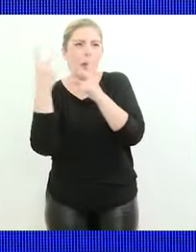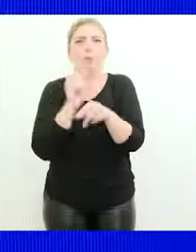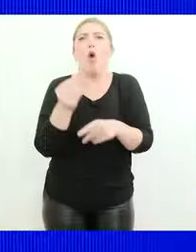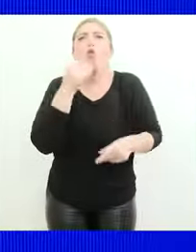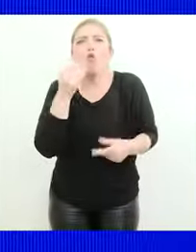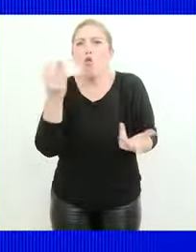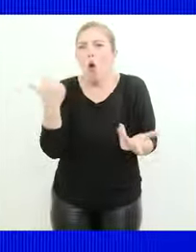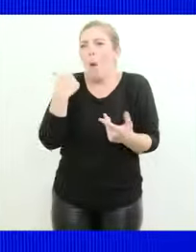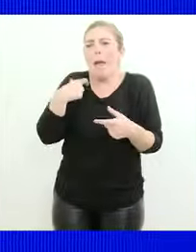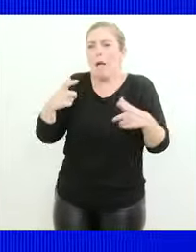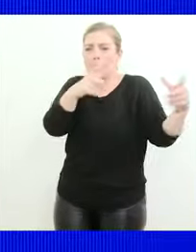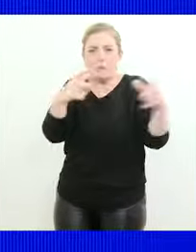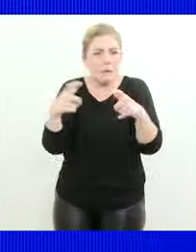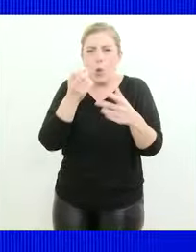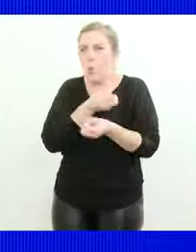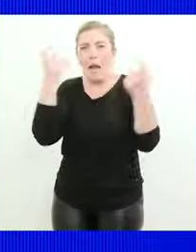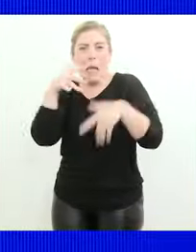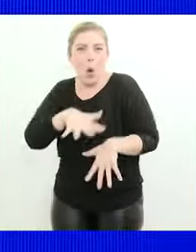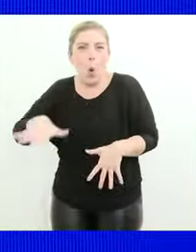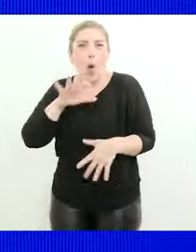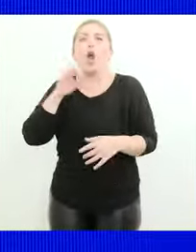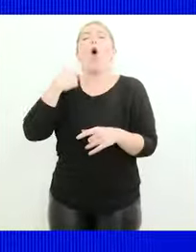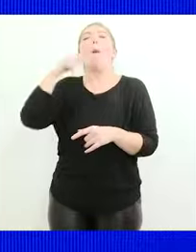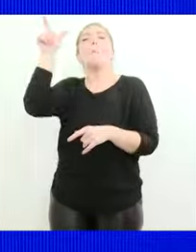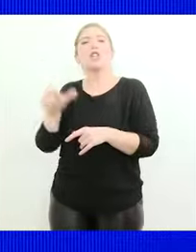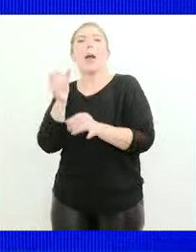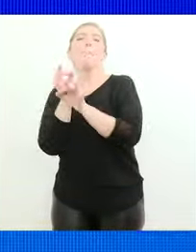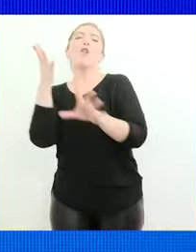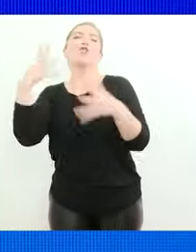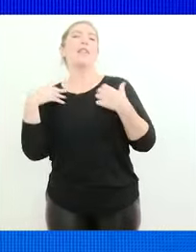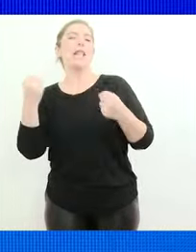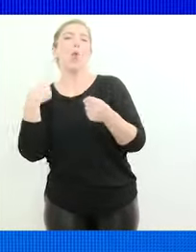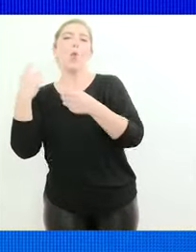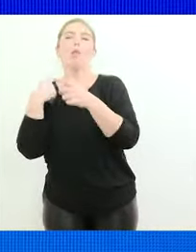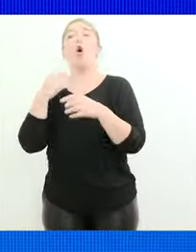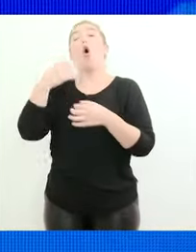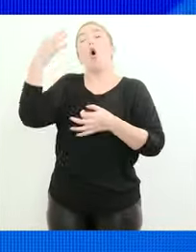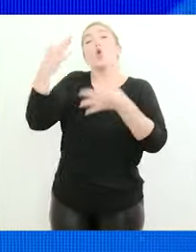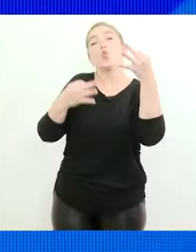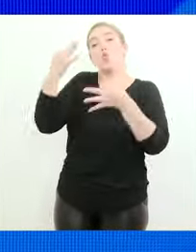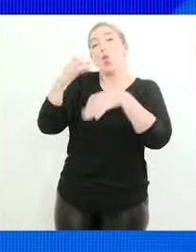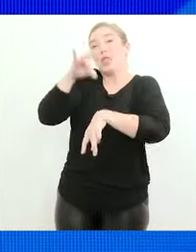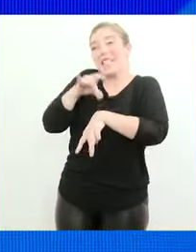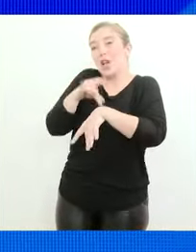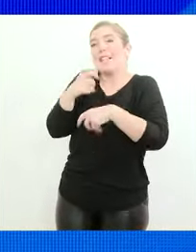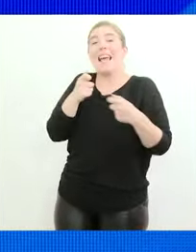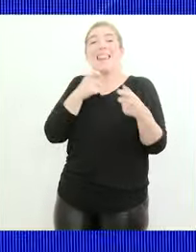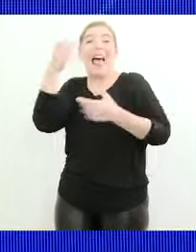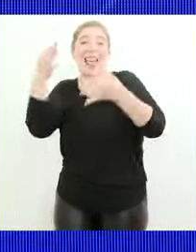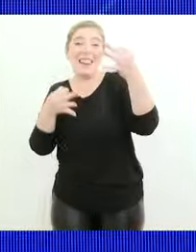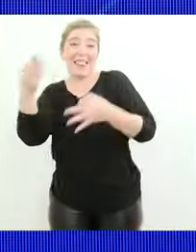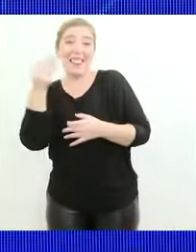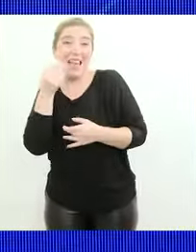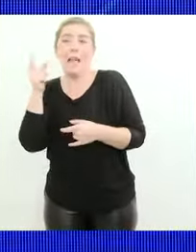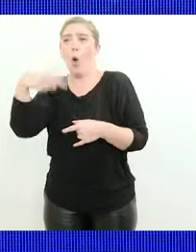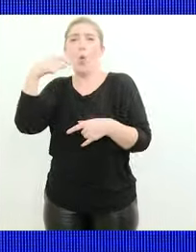lo que le sirve en cualquier lugar, o hay algún profesional de la salud que es una nutricionista que le hace una dieta y usted le hace